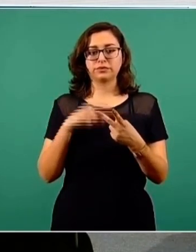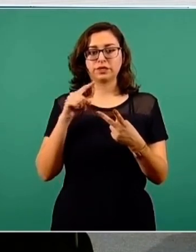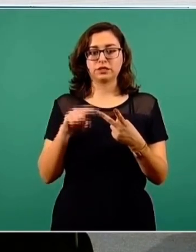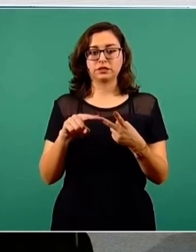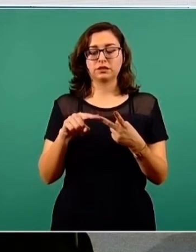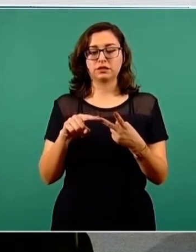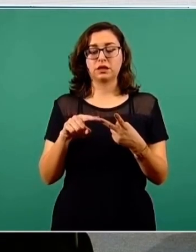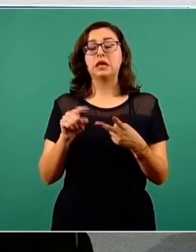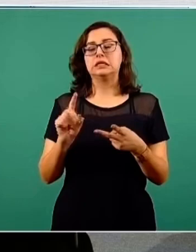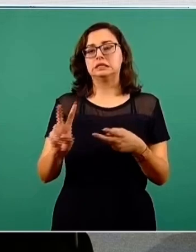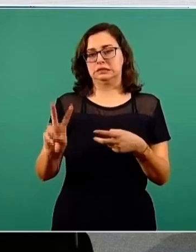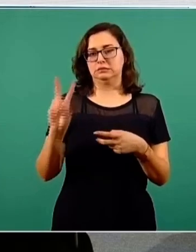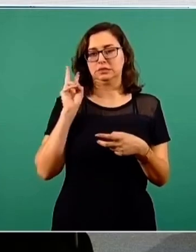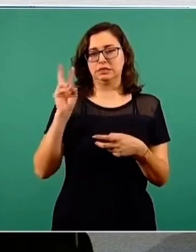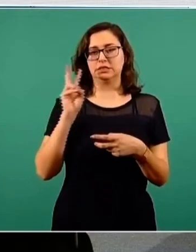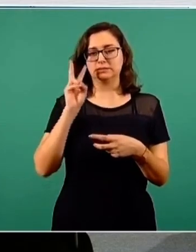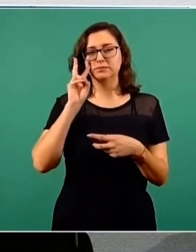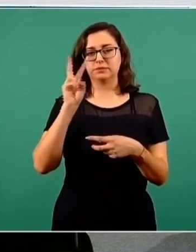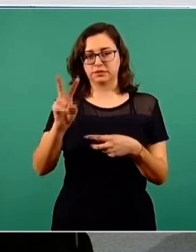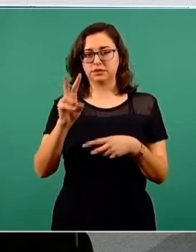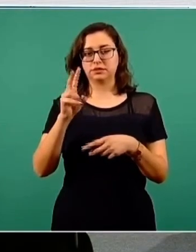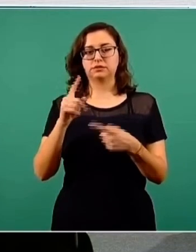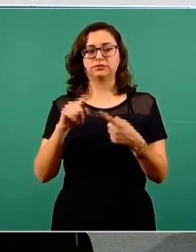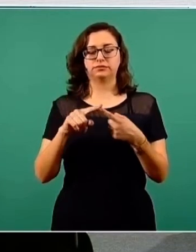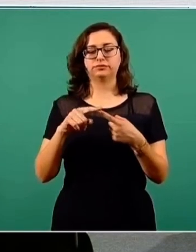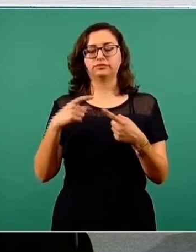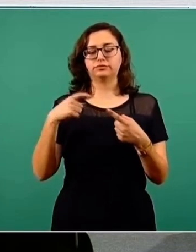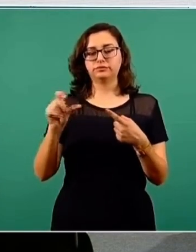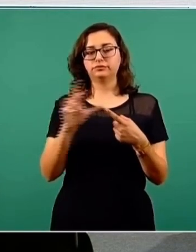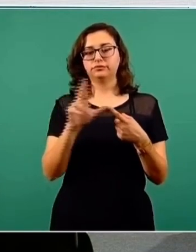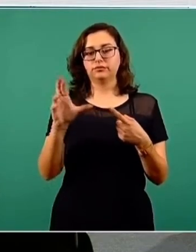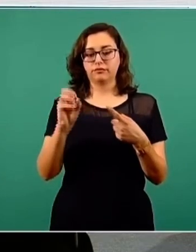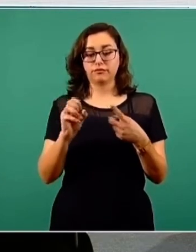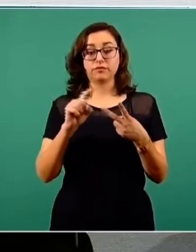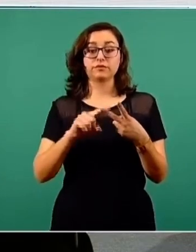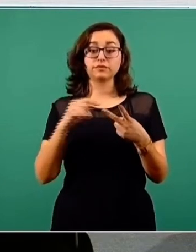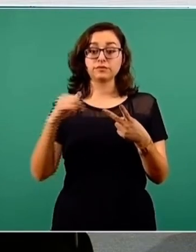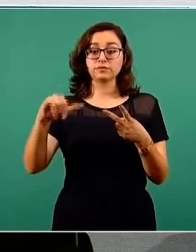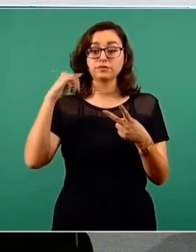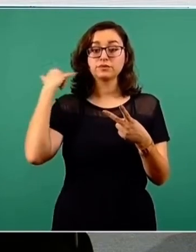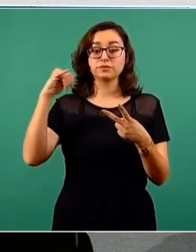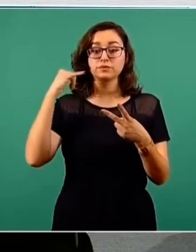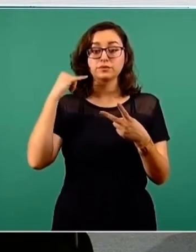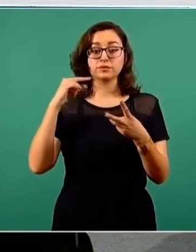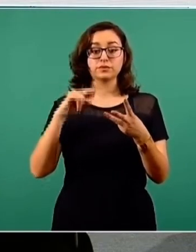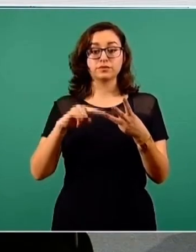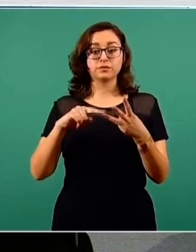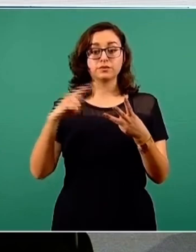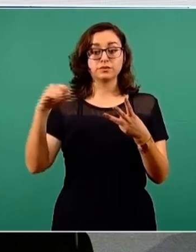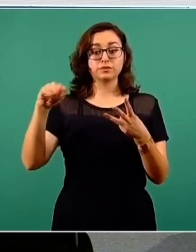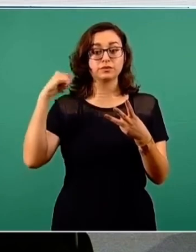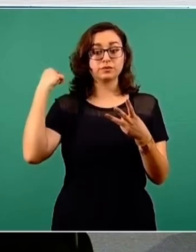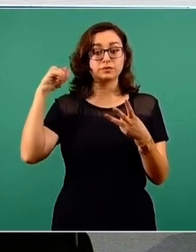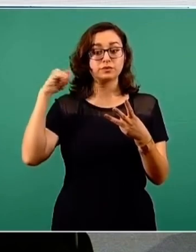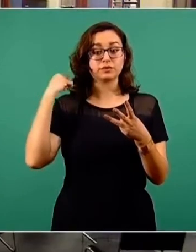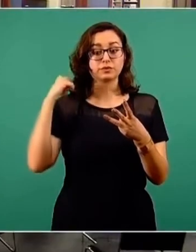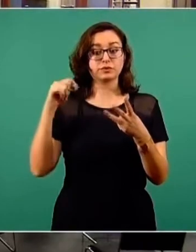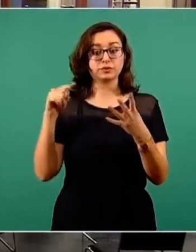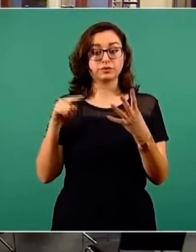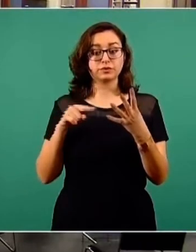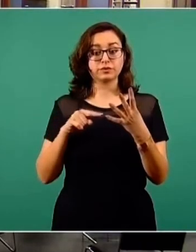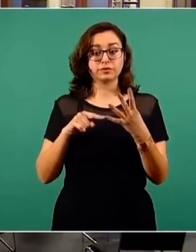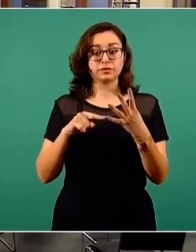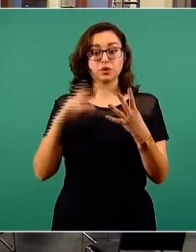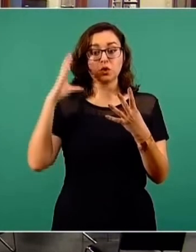en el semáforo naranja, donde tenemos Quintana Roo, tenemos Yucatán, Tabasco, también tenemos un riesgo importante